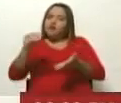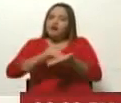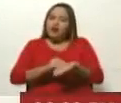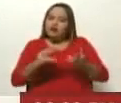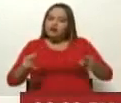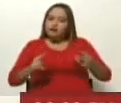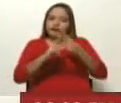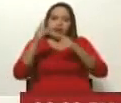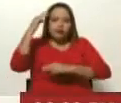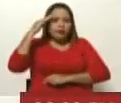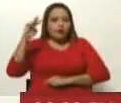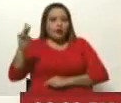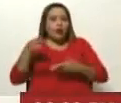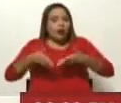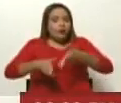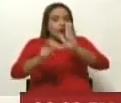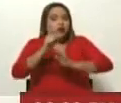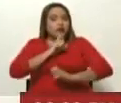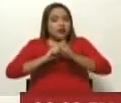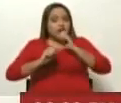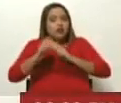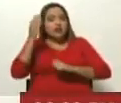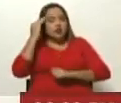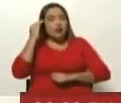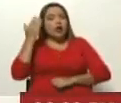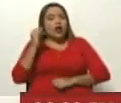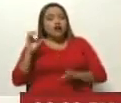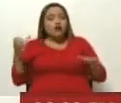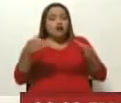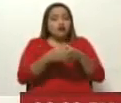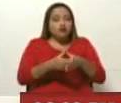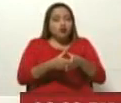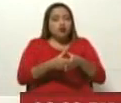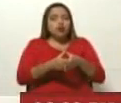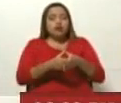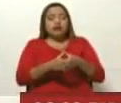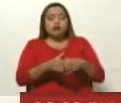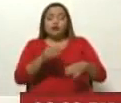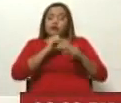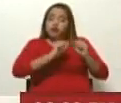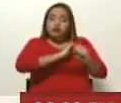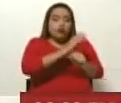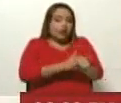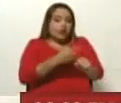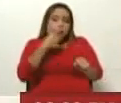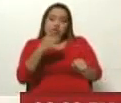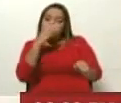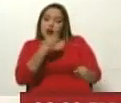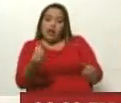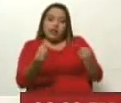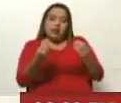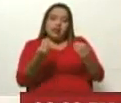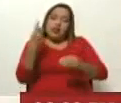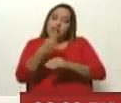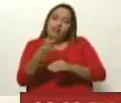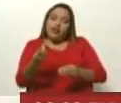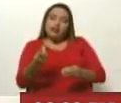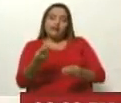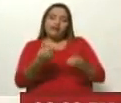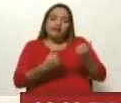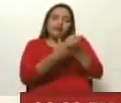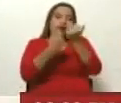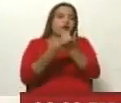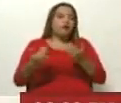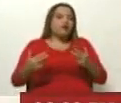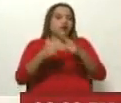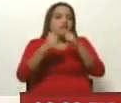recordemos que hay factores extremistas que no están a favor del encuentro. Tú planteas la importancia del diálogo y es fundamental en